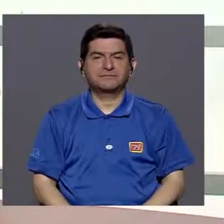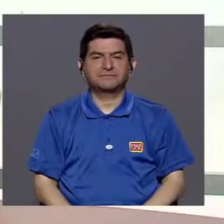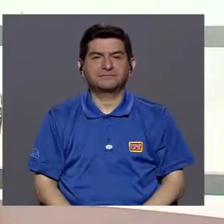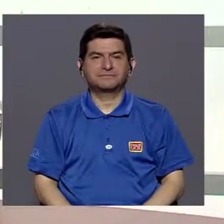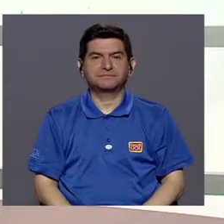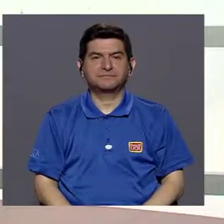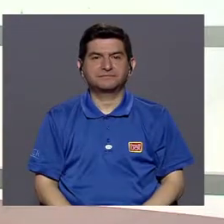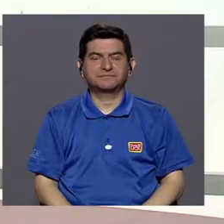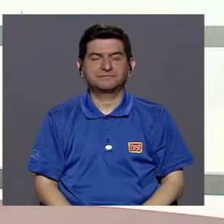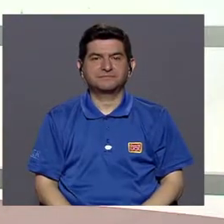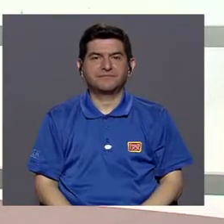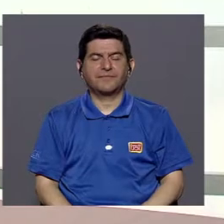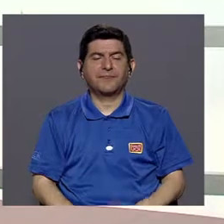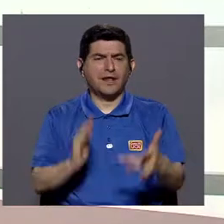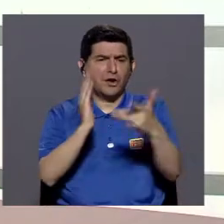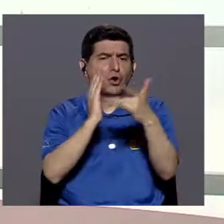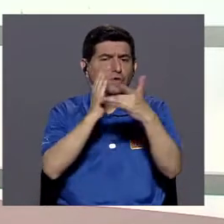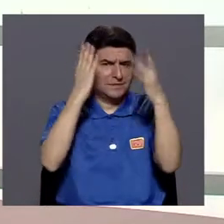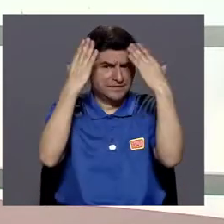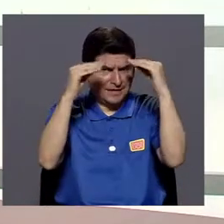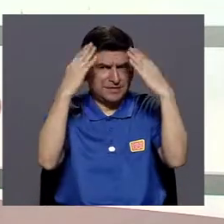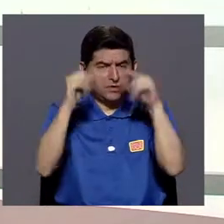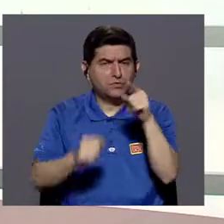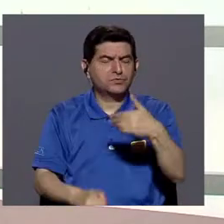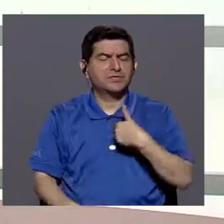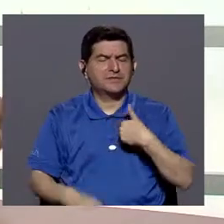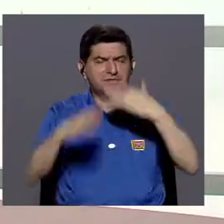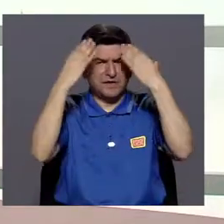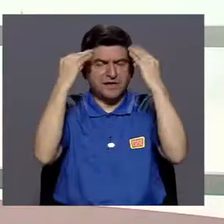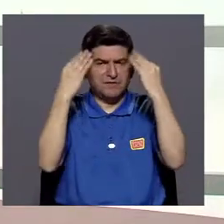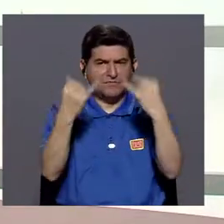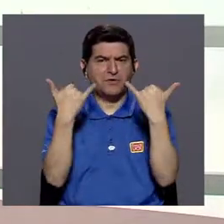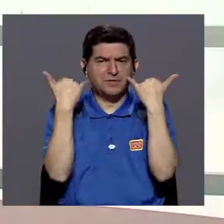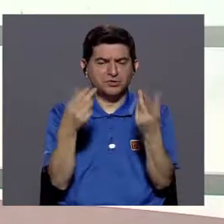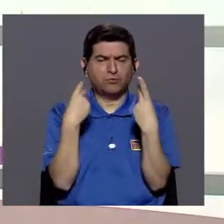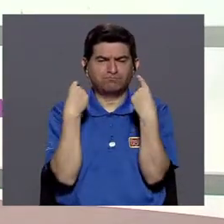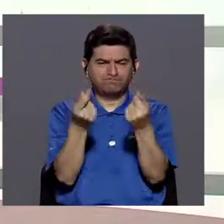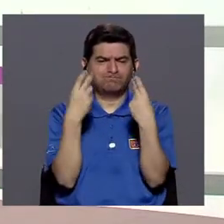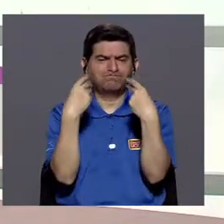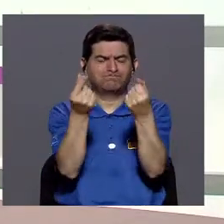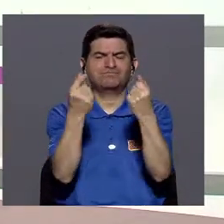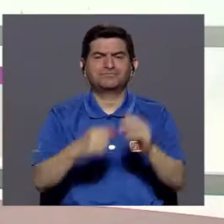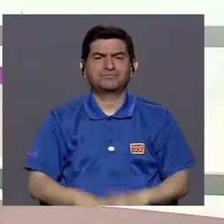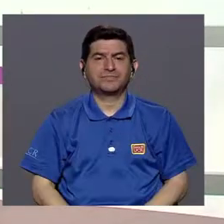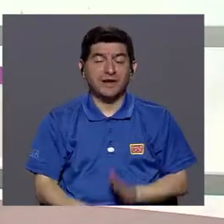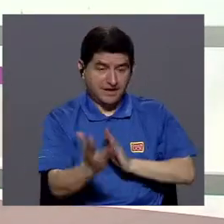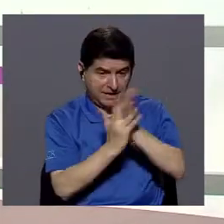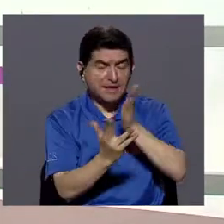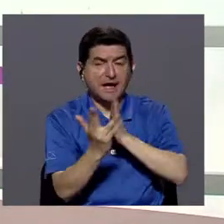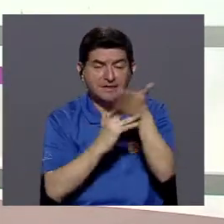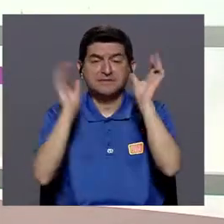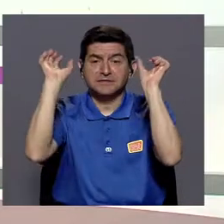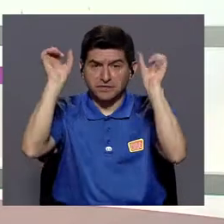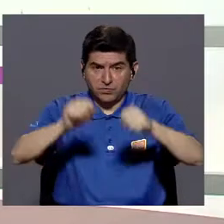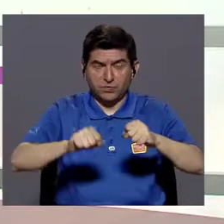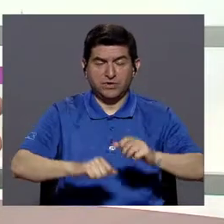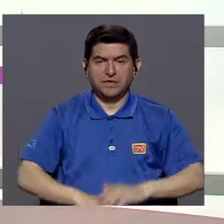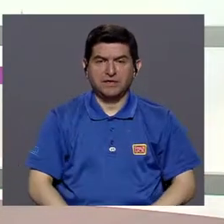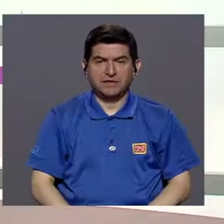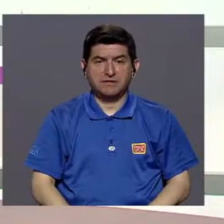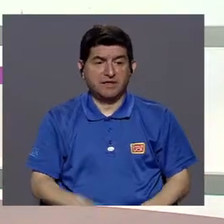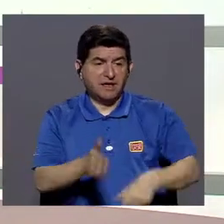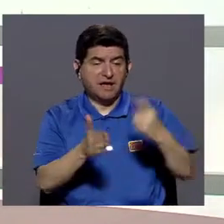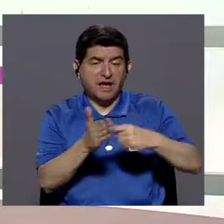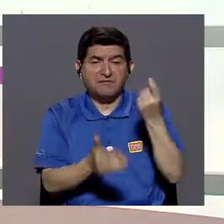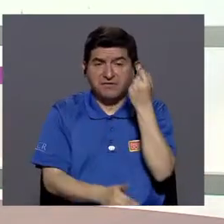Vía las tecnologías de información, que usted tiene información disponible al instante y accesible, puede